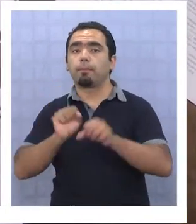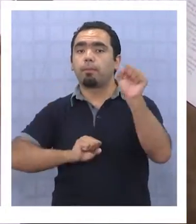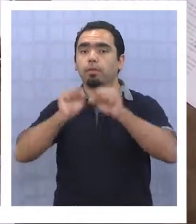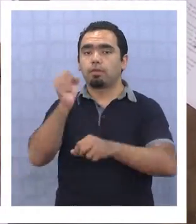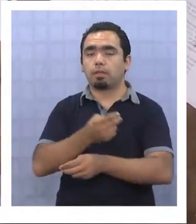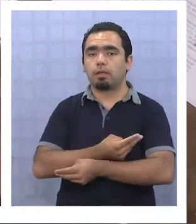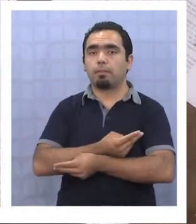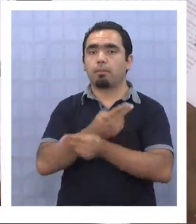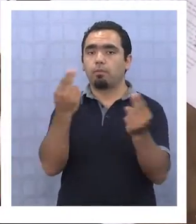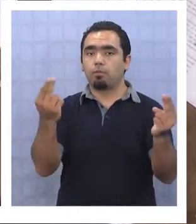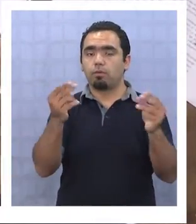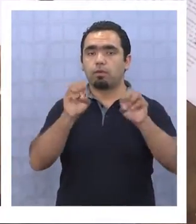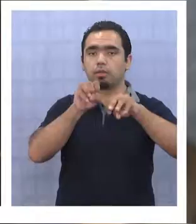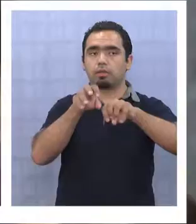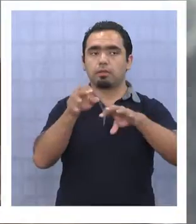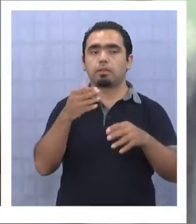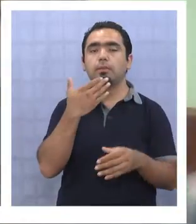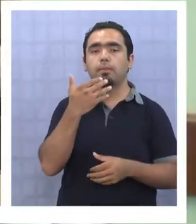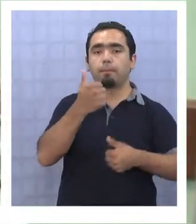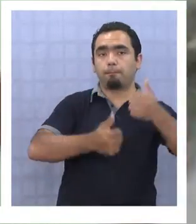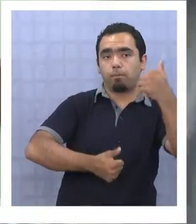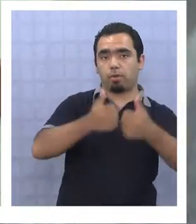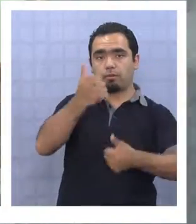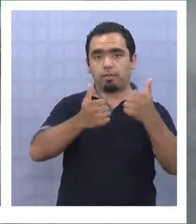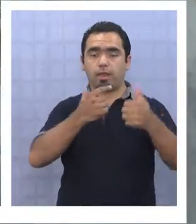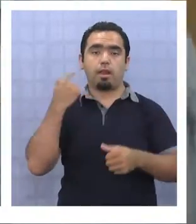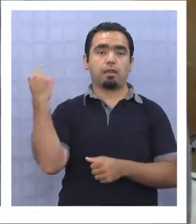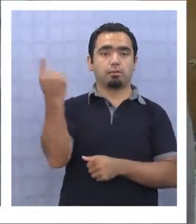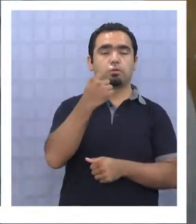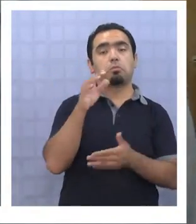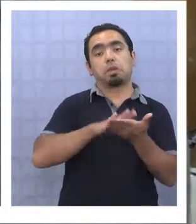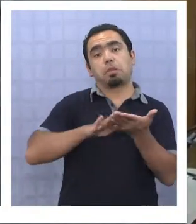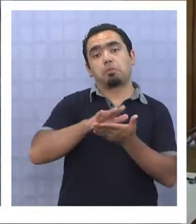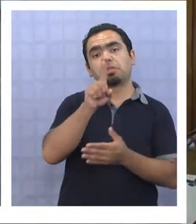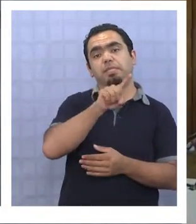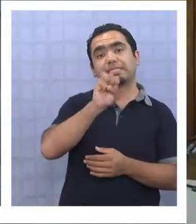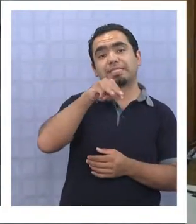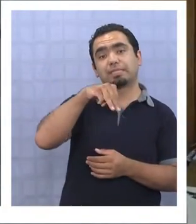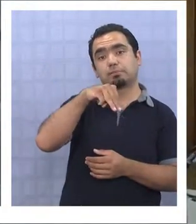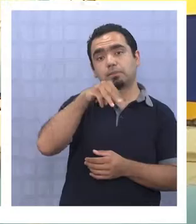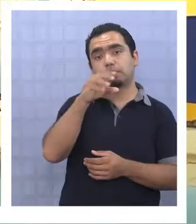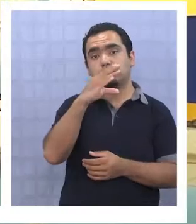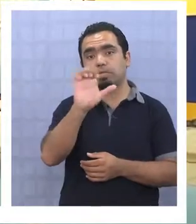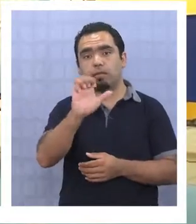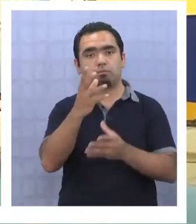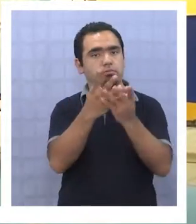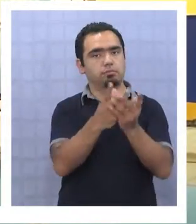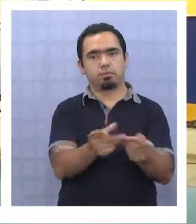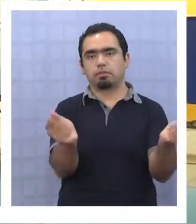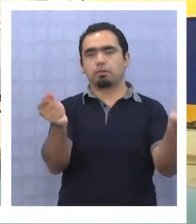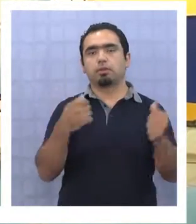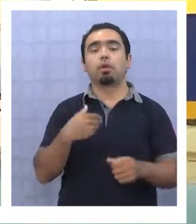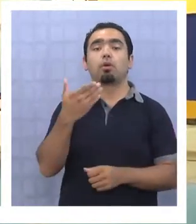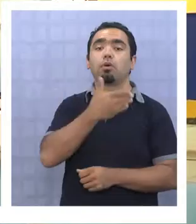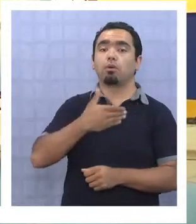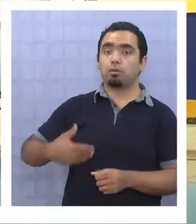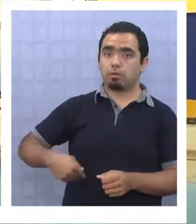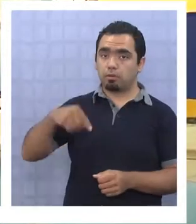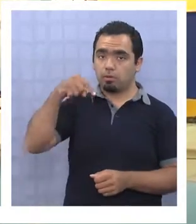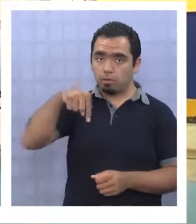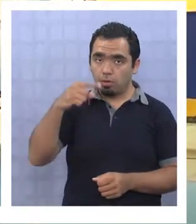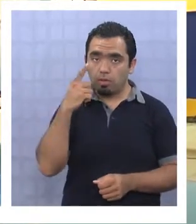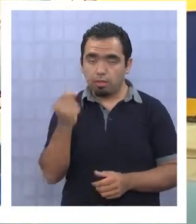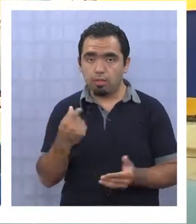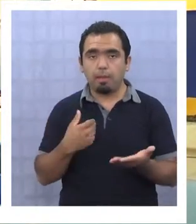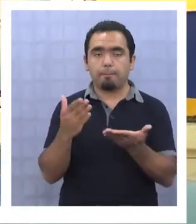es que las pruebas de evaluación que se realizan a nivel nacional, como el CIMSE, desaparecerían. Lo que el gobierno está haciendo hoy día es proponer